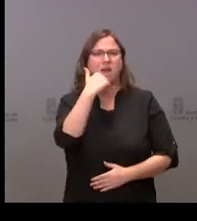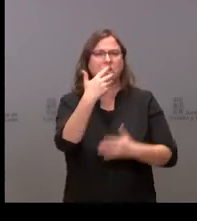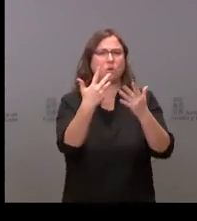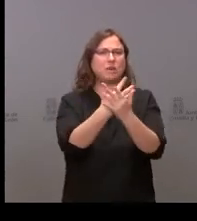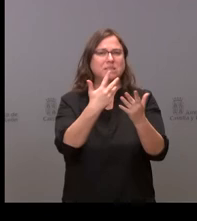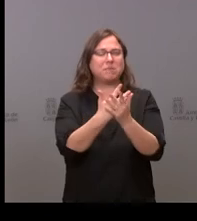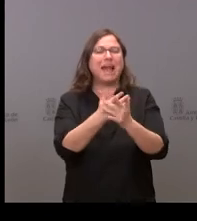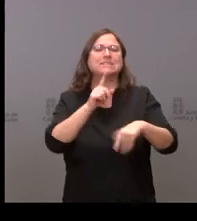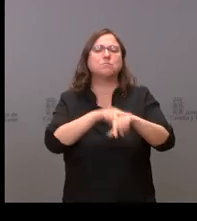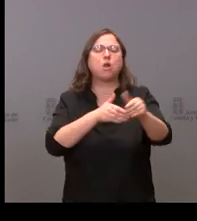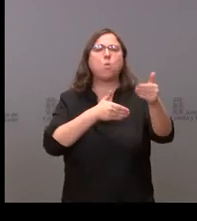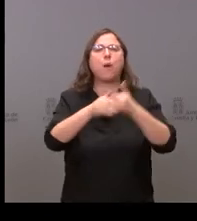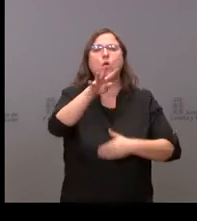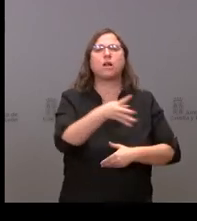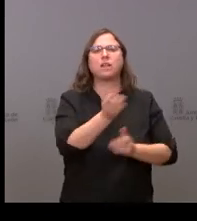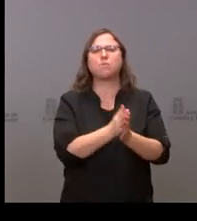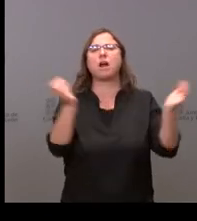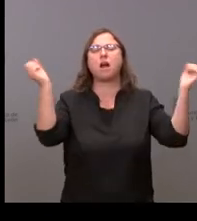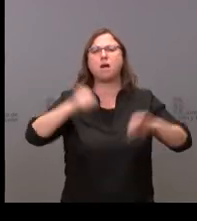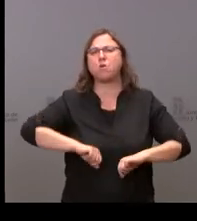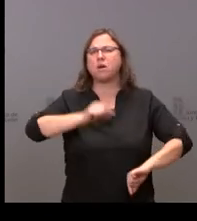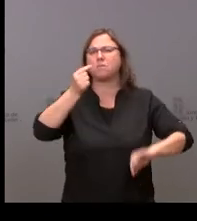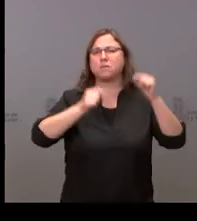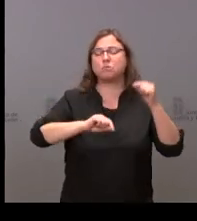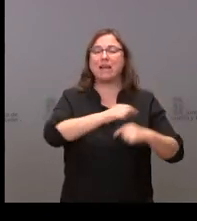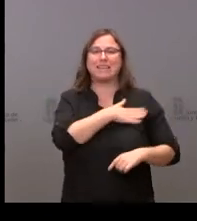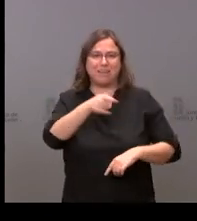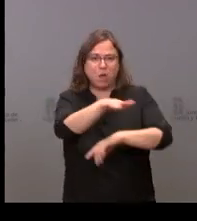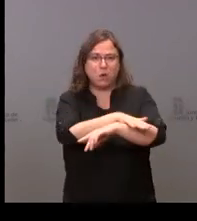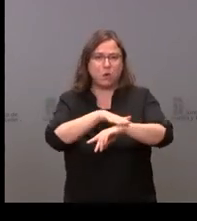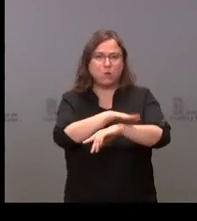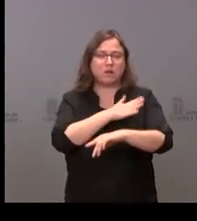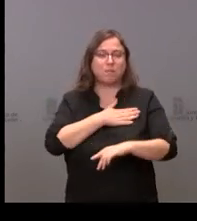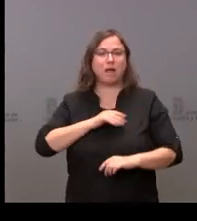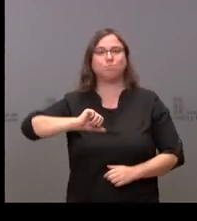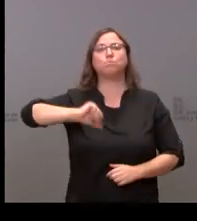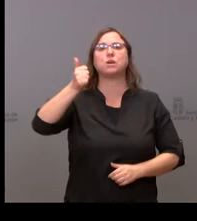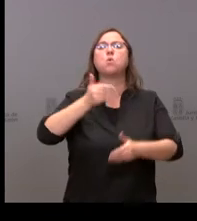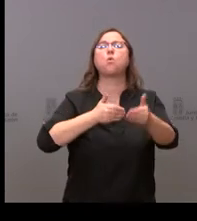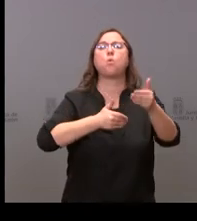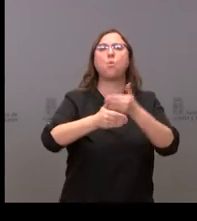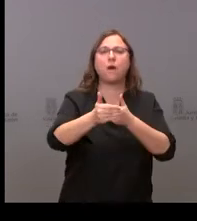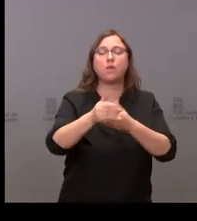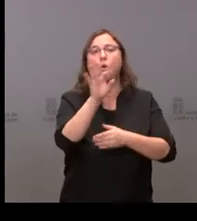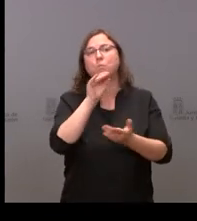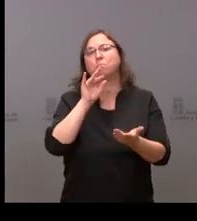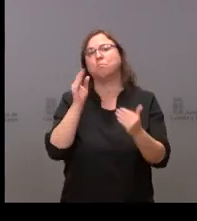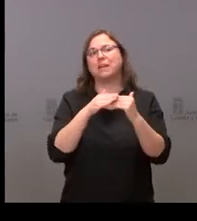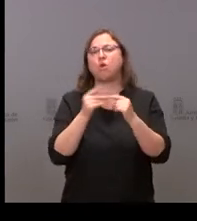anteamiento temporal que tiene que tiene el gobierno de la Junta de Castilla para sacarlos adelante o por lo menos para que se debatan